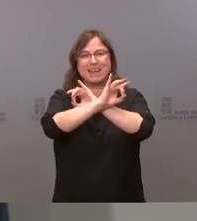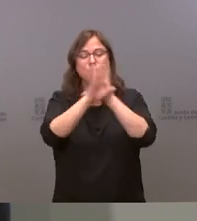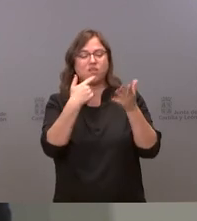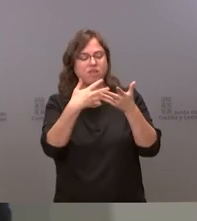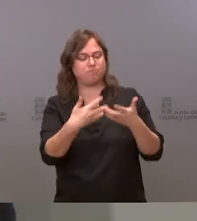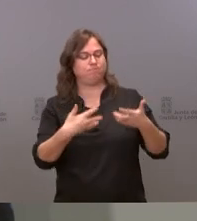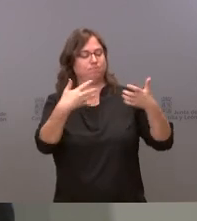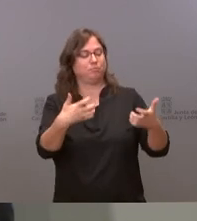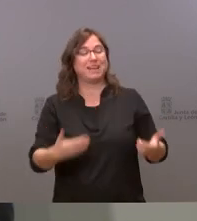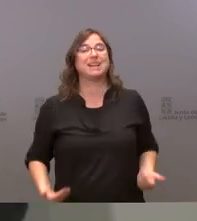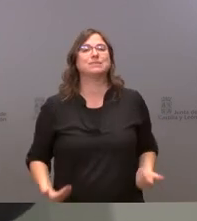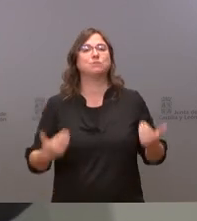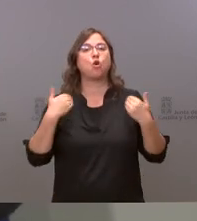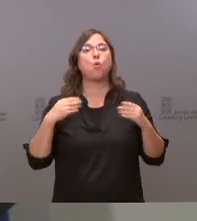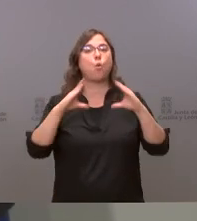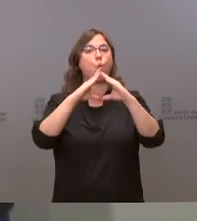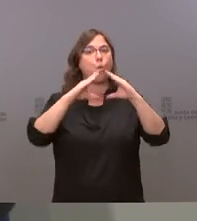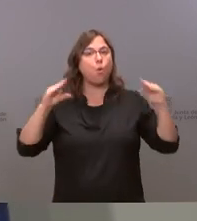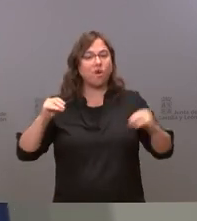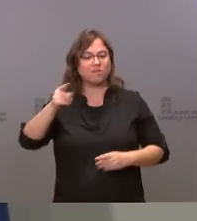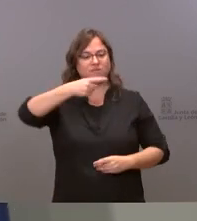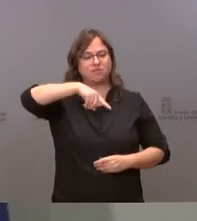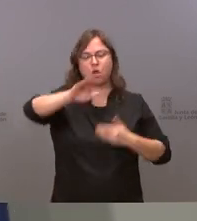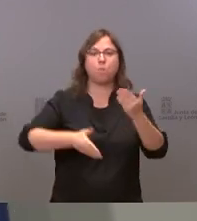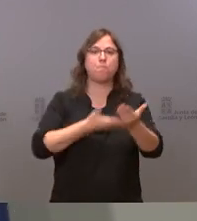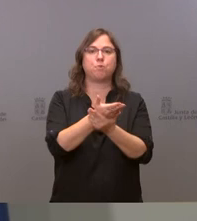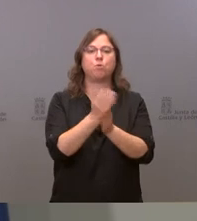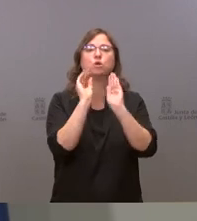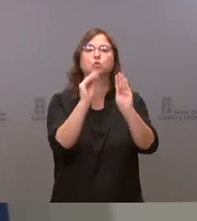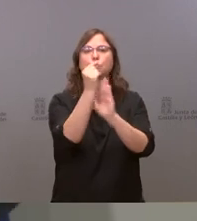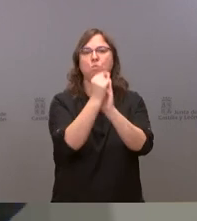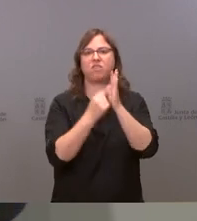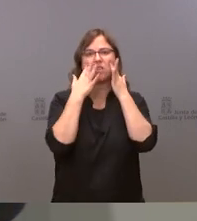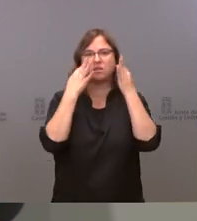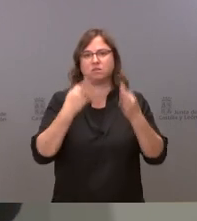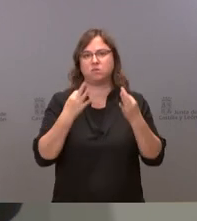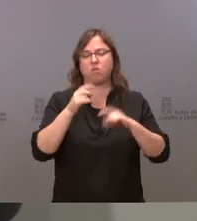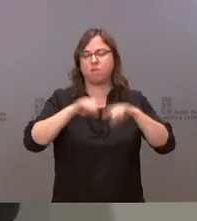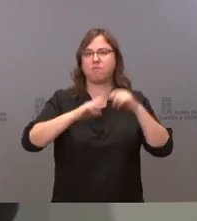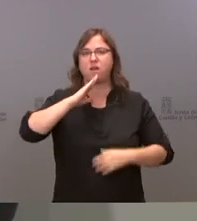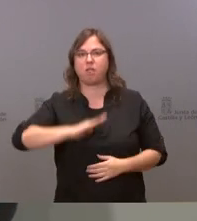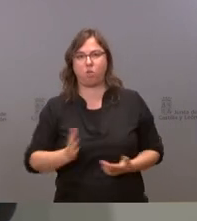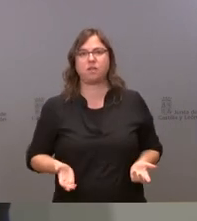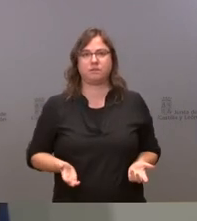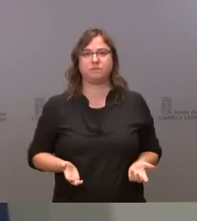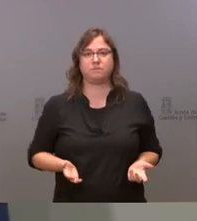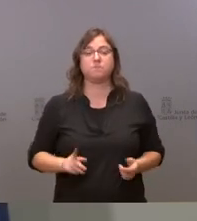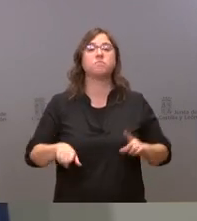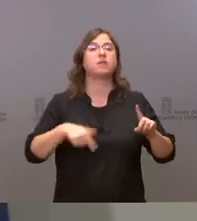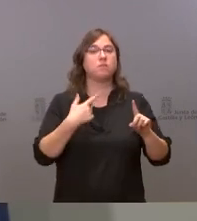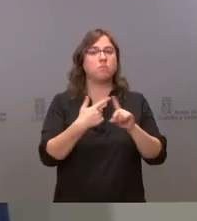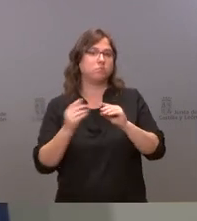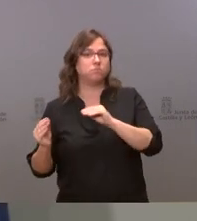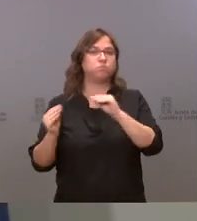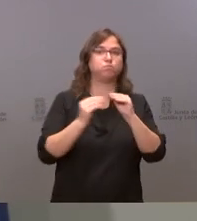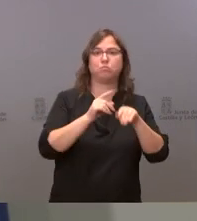instituciones universitarias quienes propondrán las medidas de seguridad que entiendan adecuadas y que sean compatibles